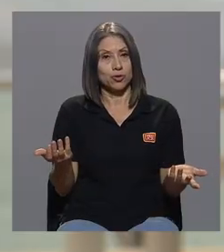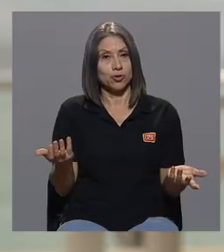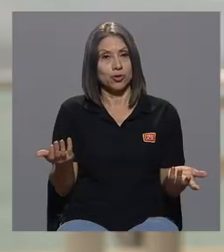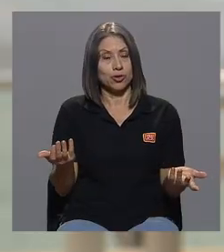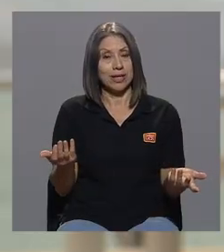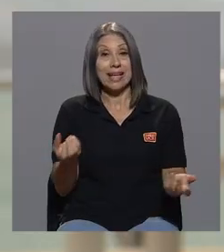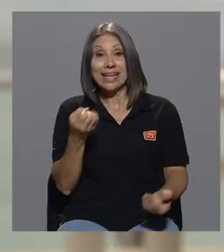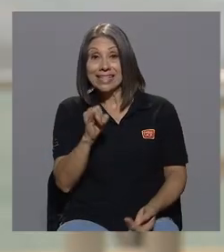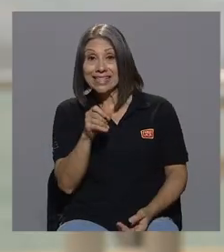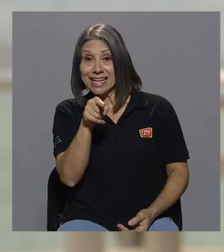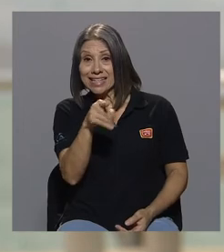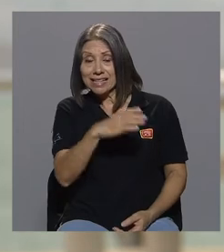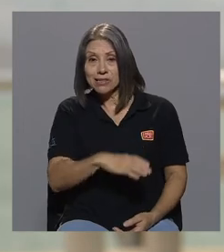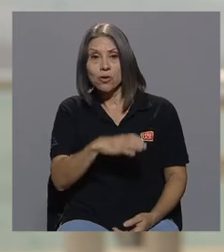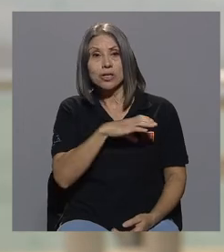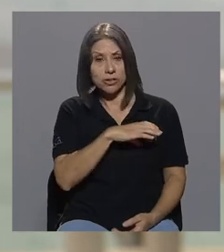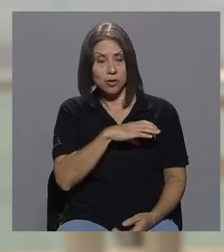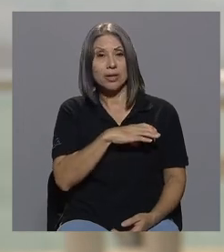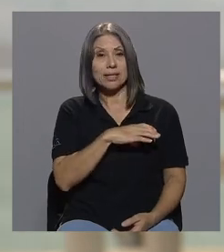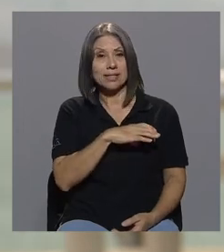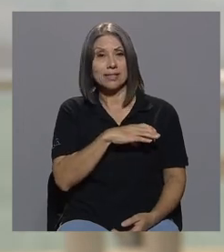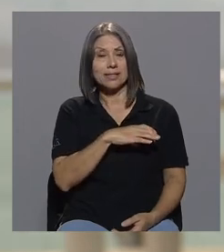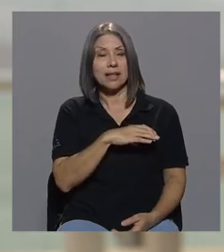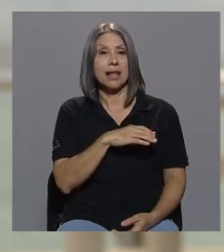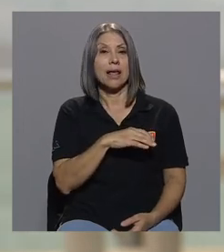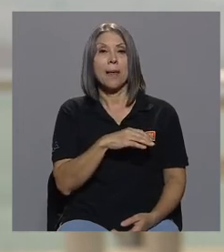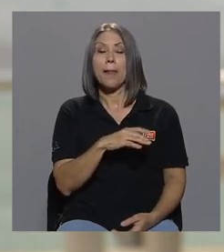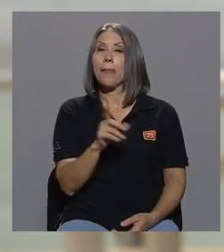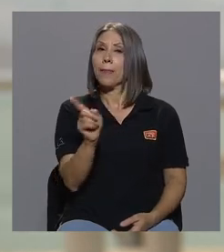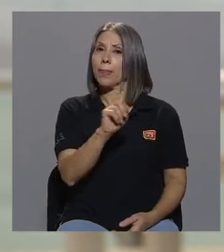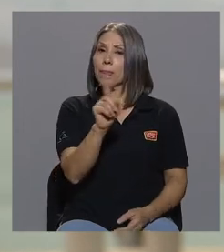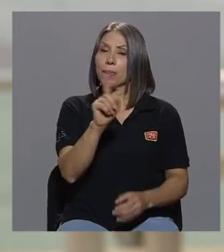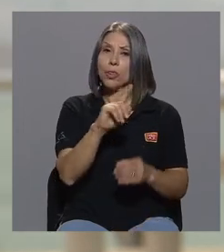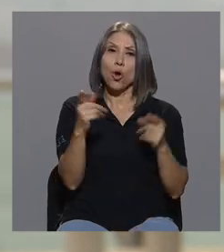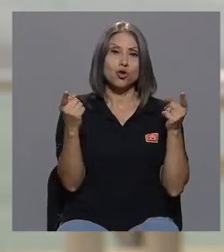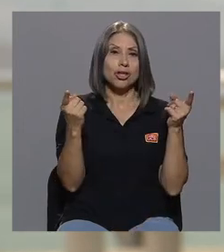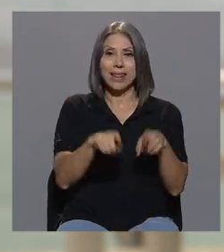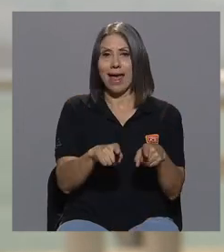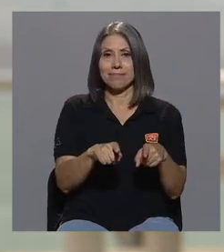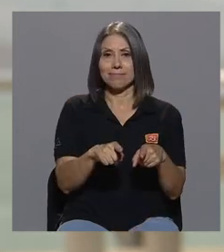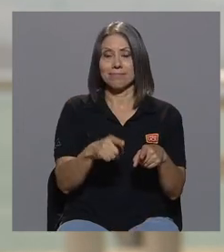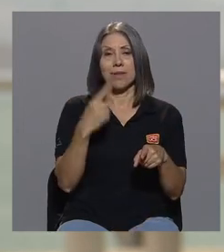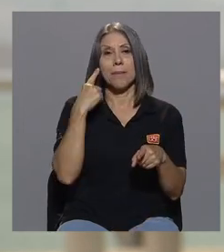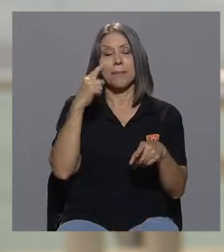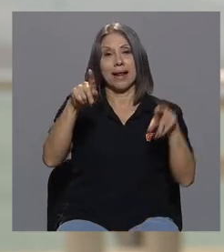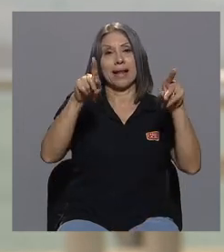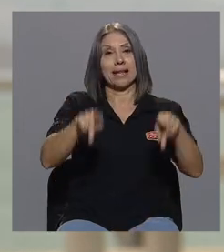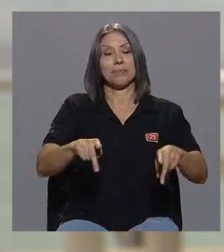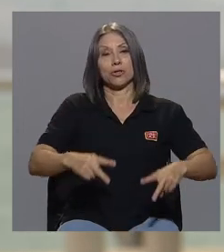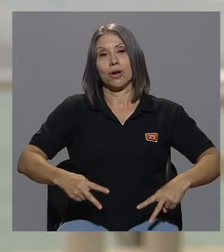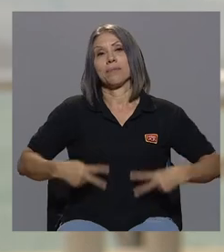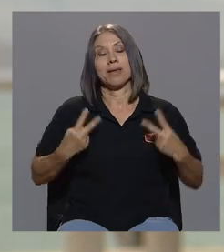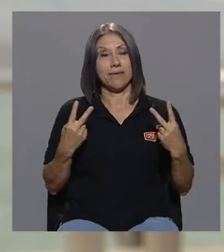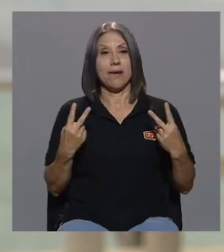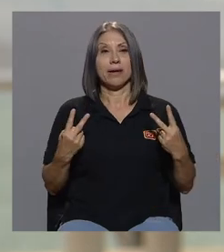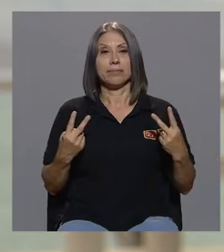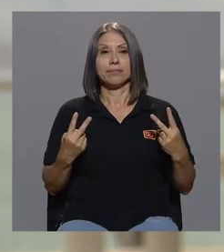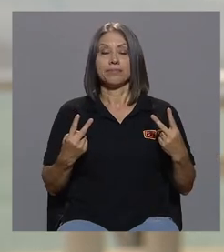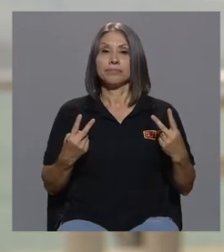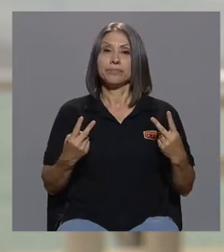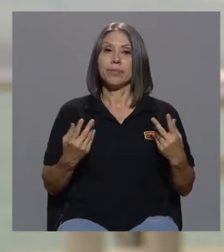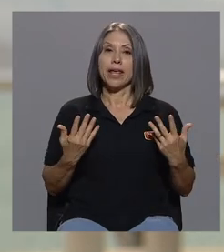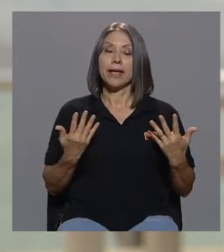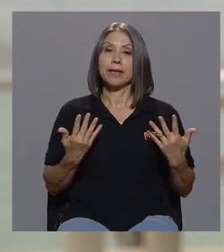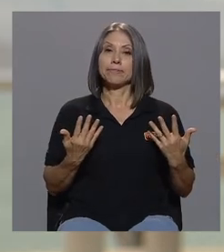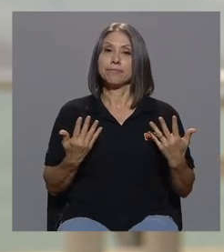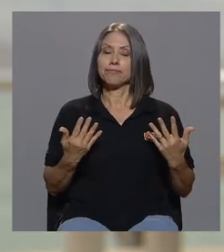condiciones no se dan para que las personas vivan una vida